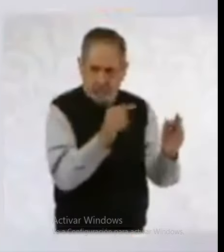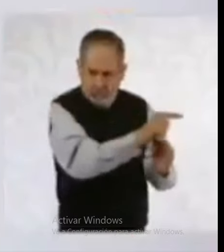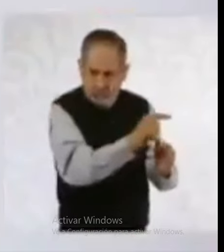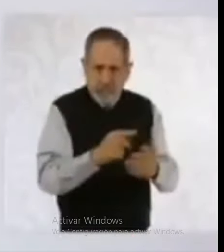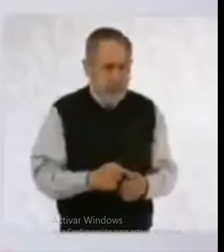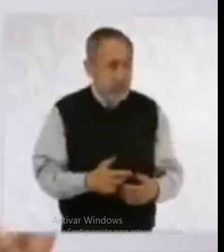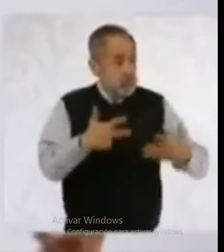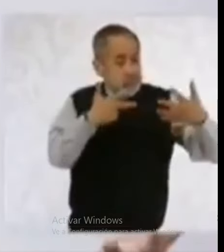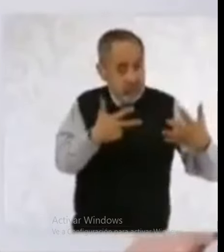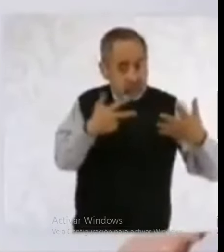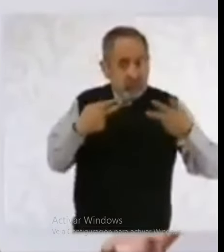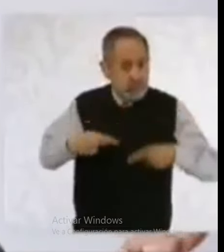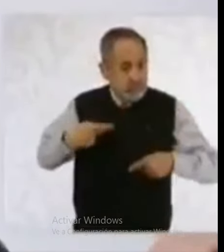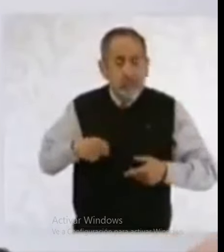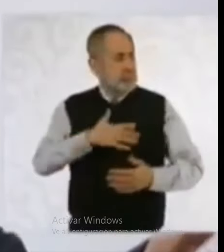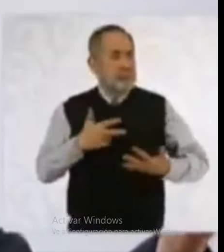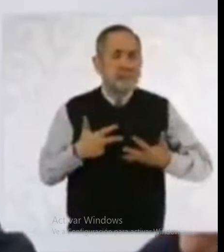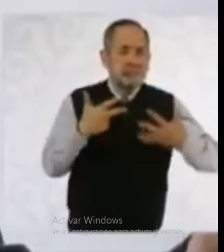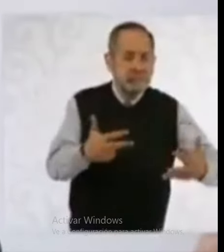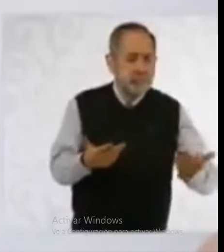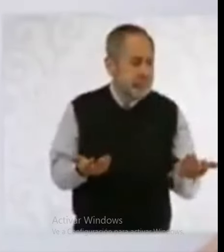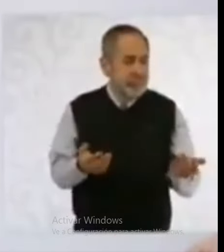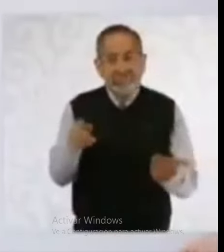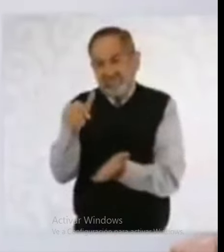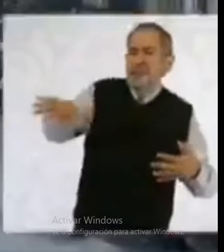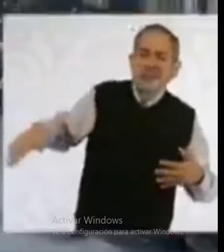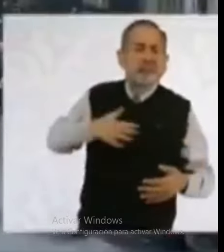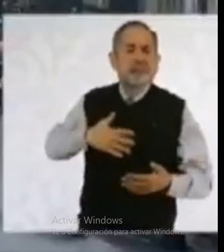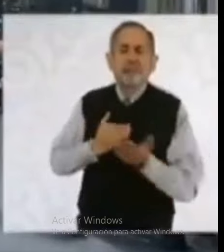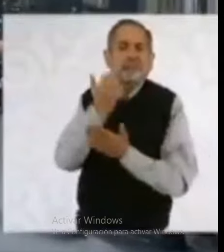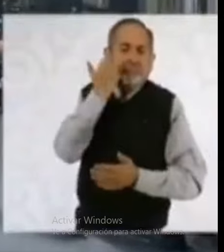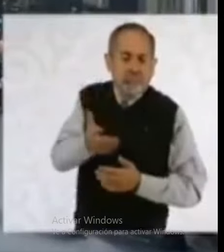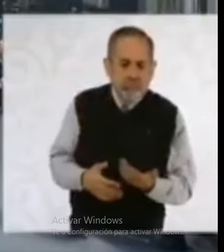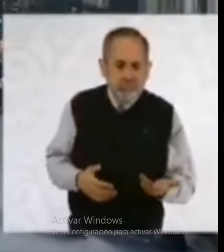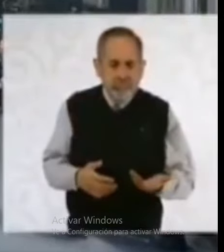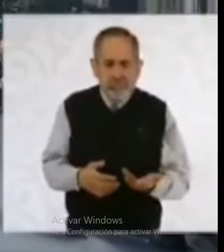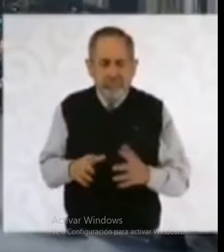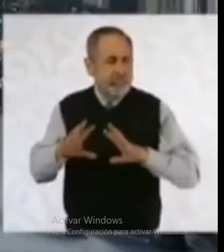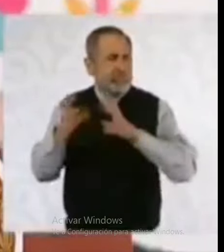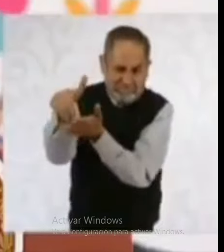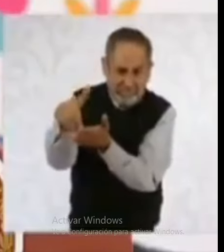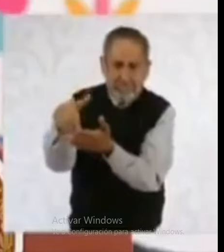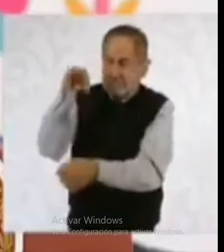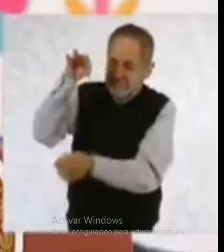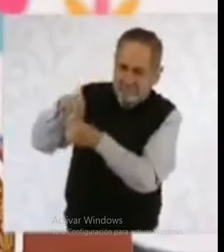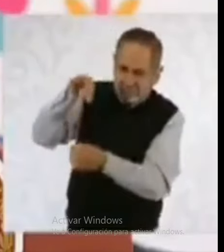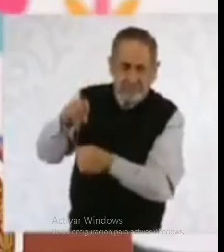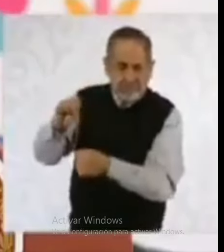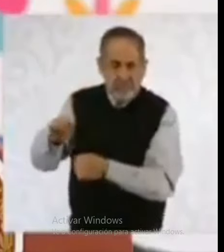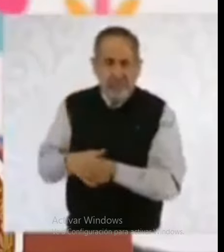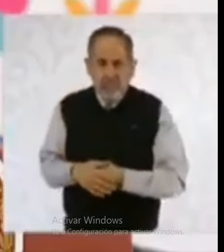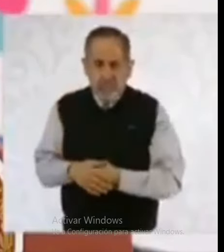Si ocho ministros pueden ir en contra de millones y millones de votos, por ahí de 36 millones. Si ya